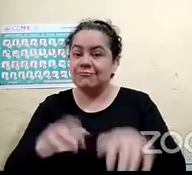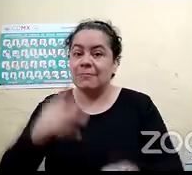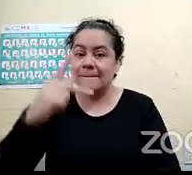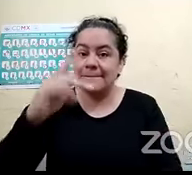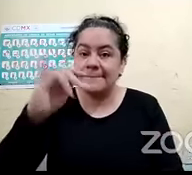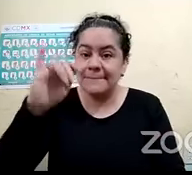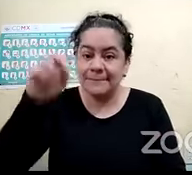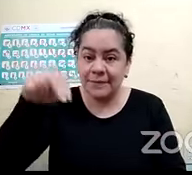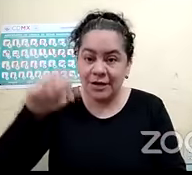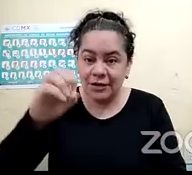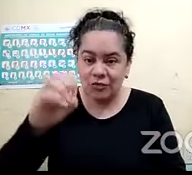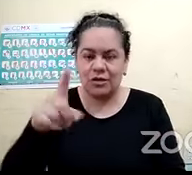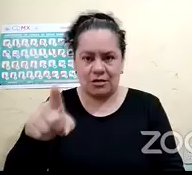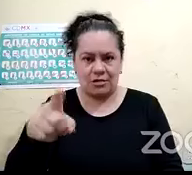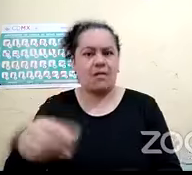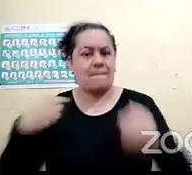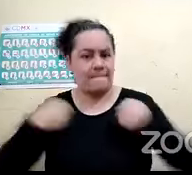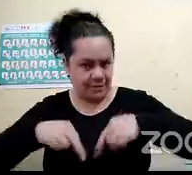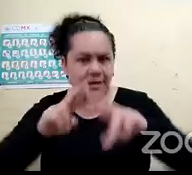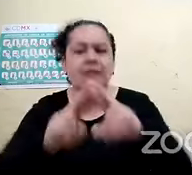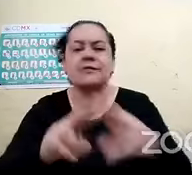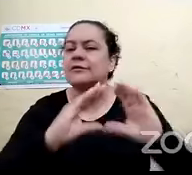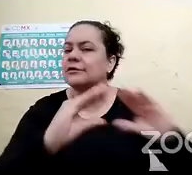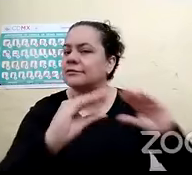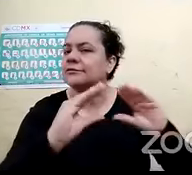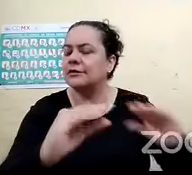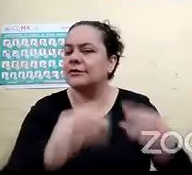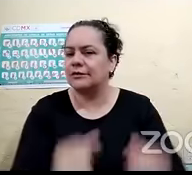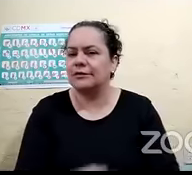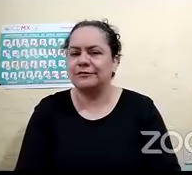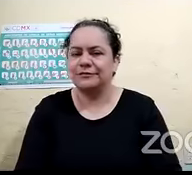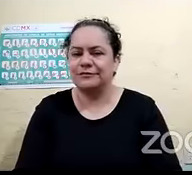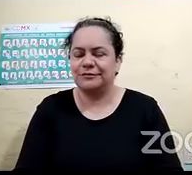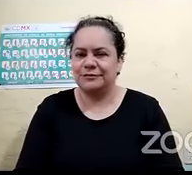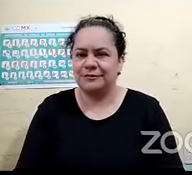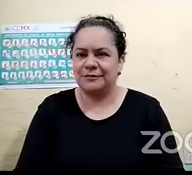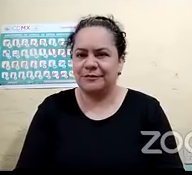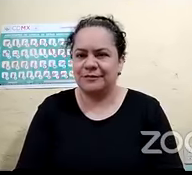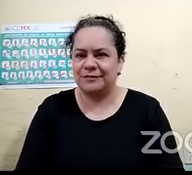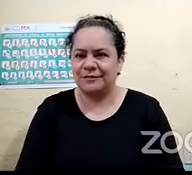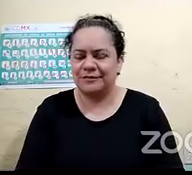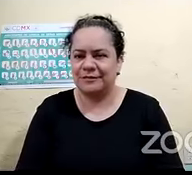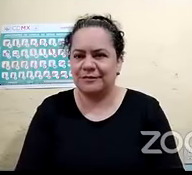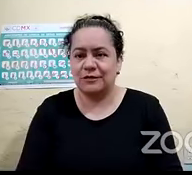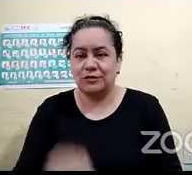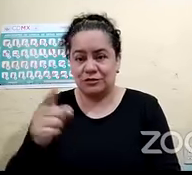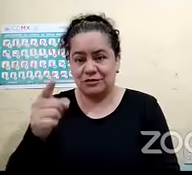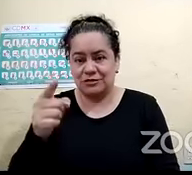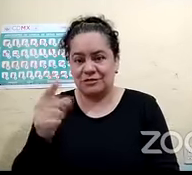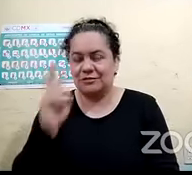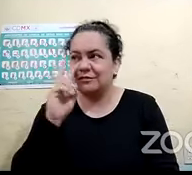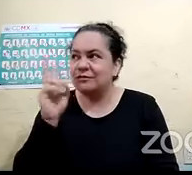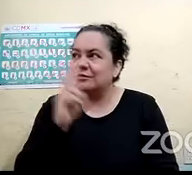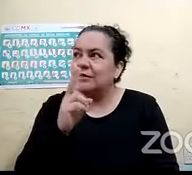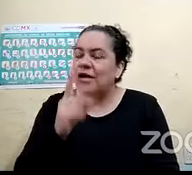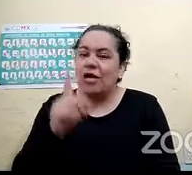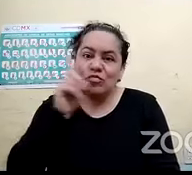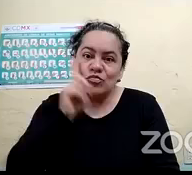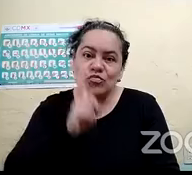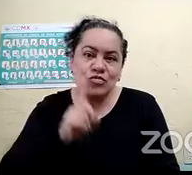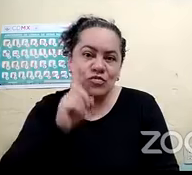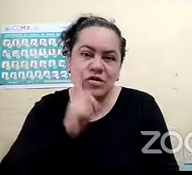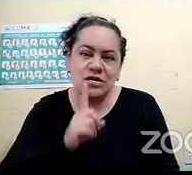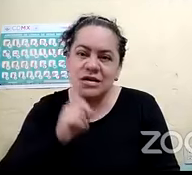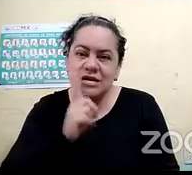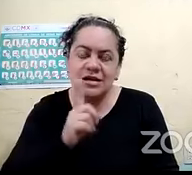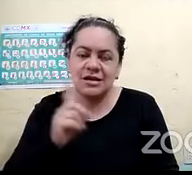sido instructora de piano. Entonces, como se dan cuenta, tenemos unas mujeres extraordinarias, unos